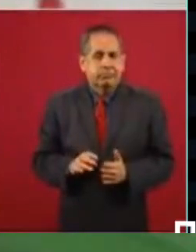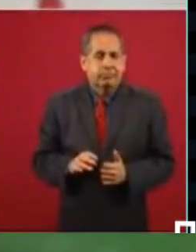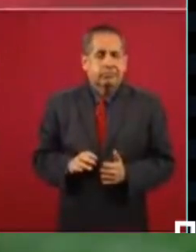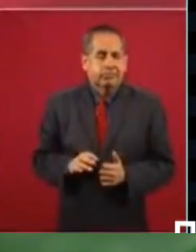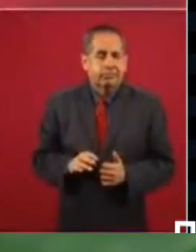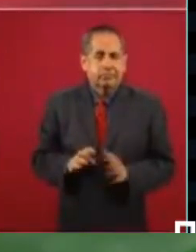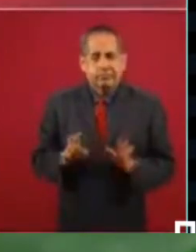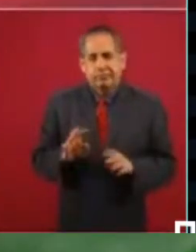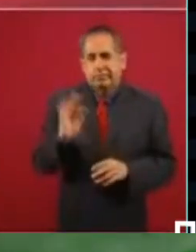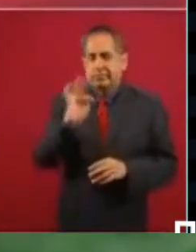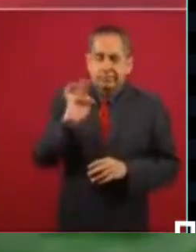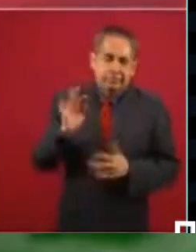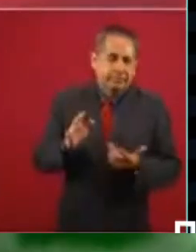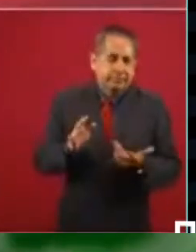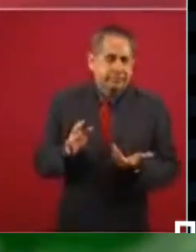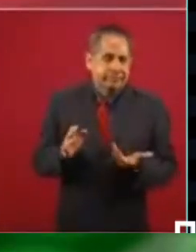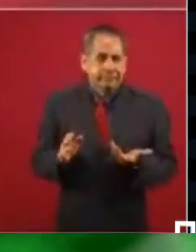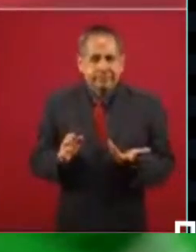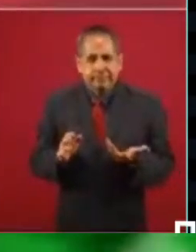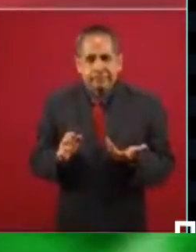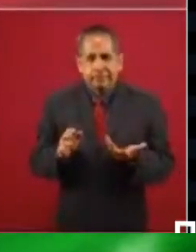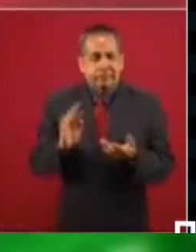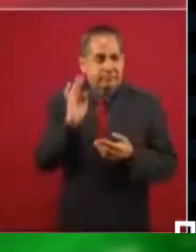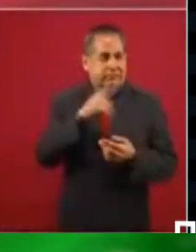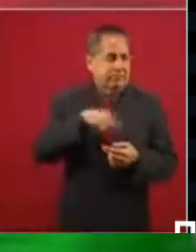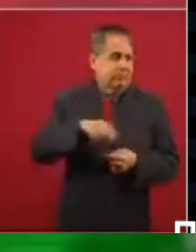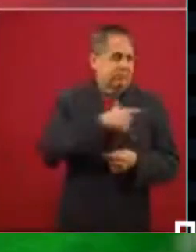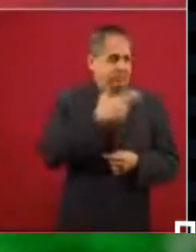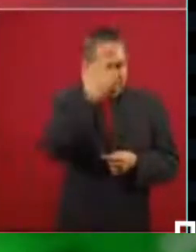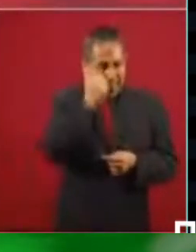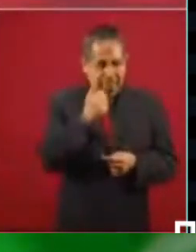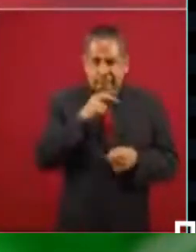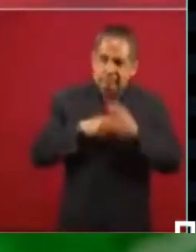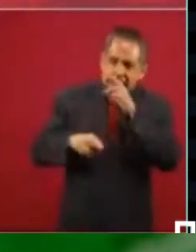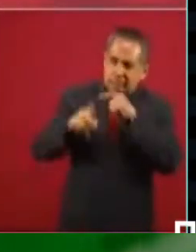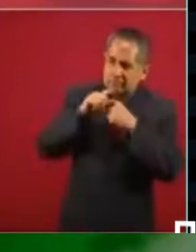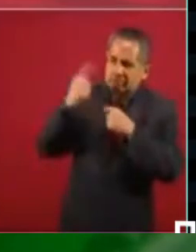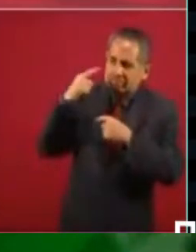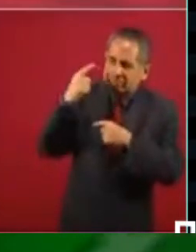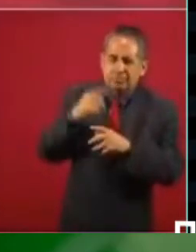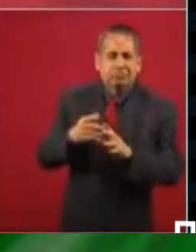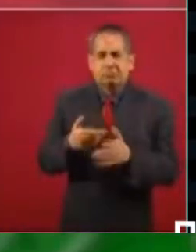habría motivo de preocupación,